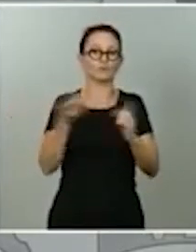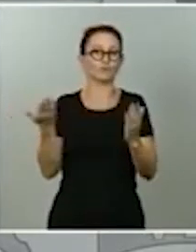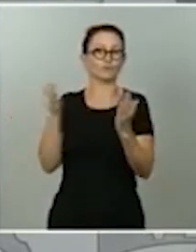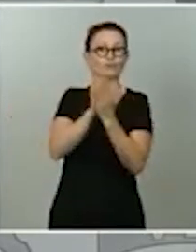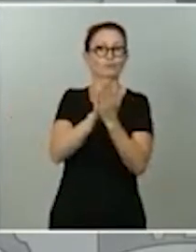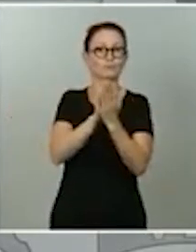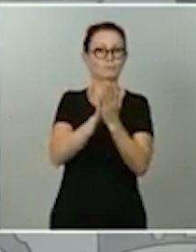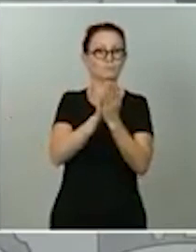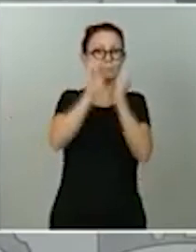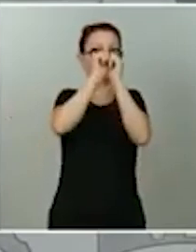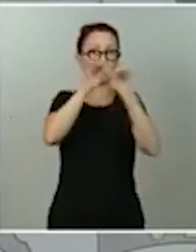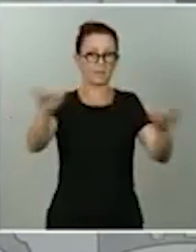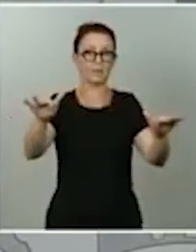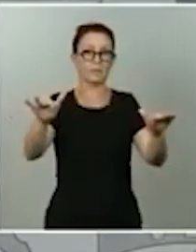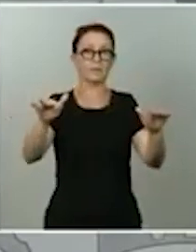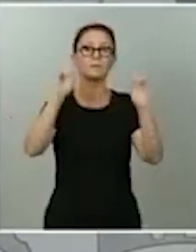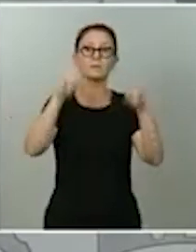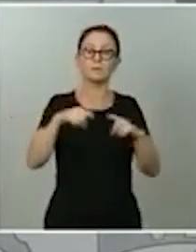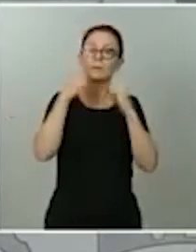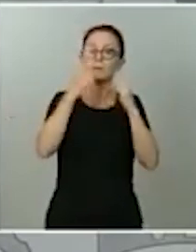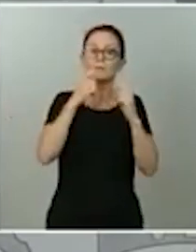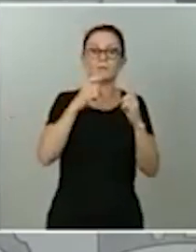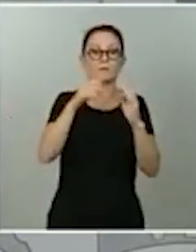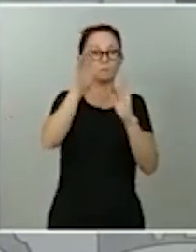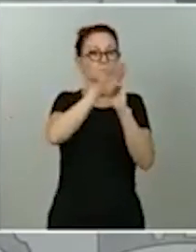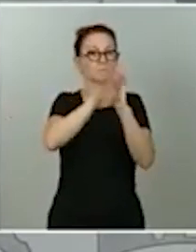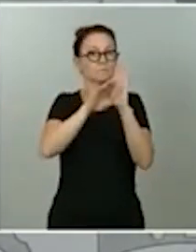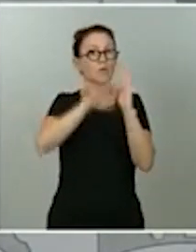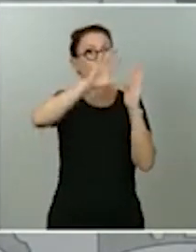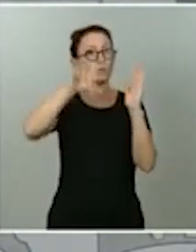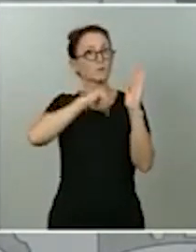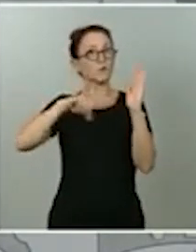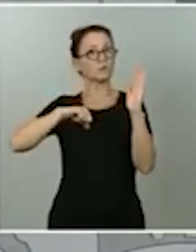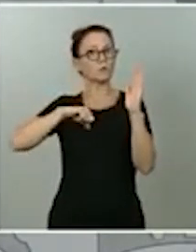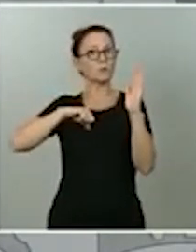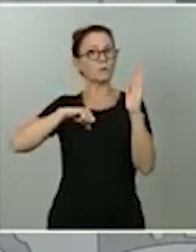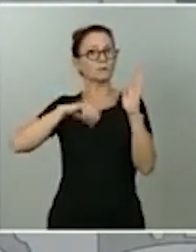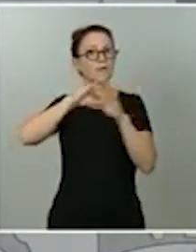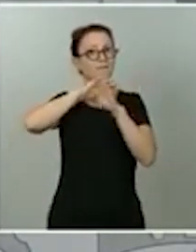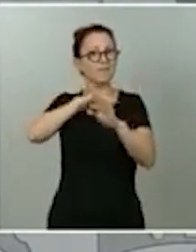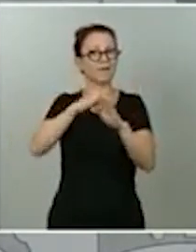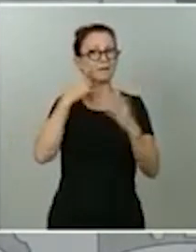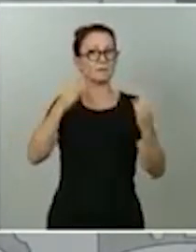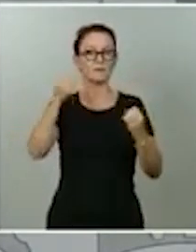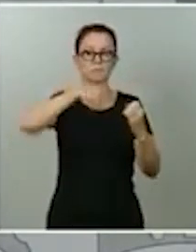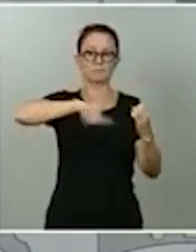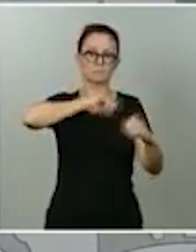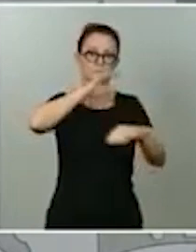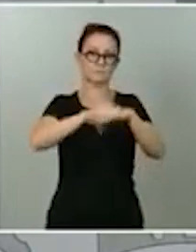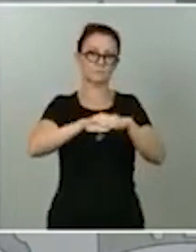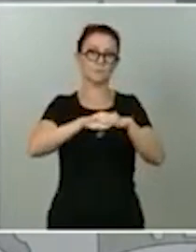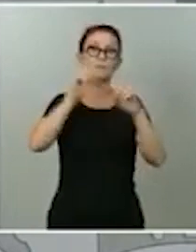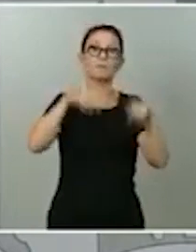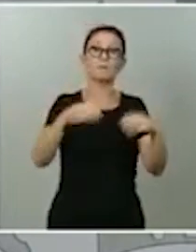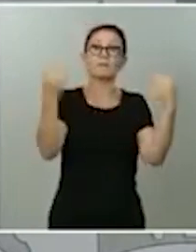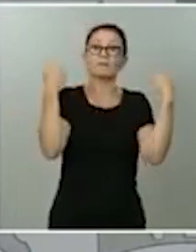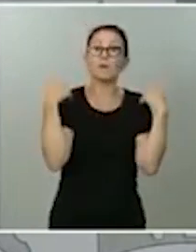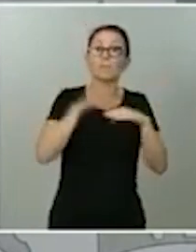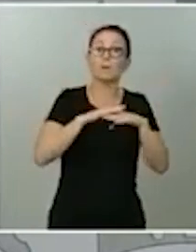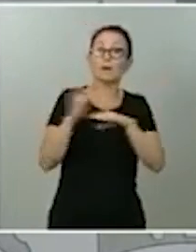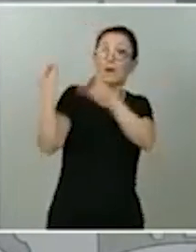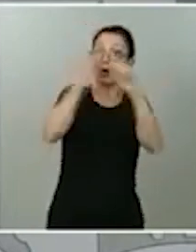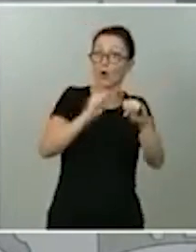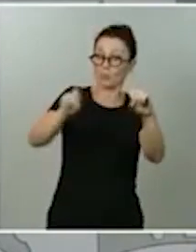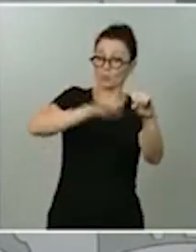autoridades sanitarias de todas y cada una de las comunidades autónomas y deben guiarse por la responsabilidad para protegerse a sí mismos, a sus